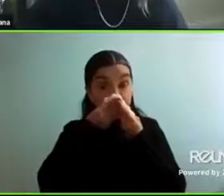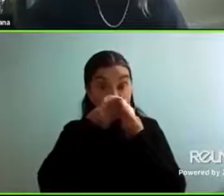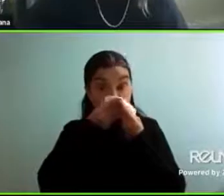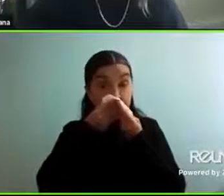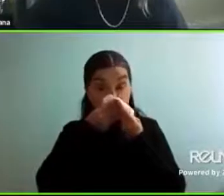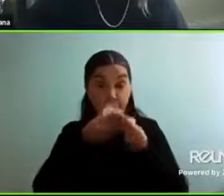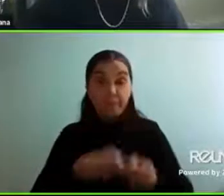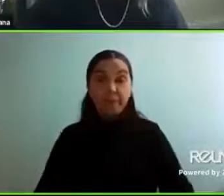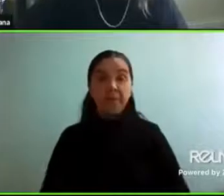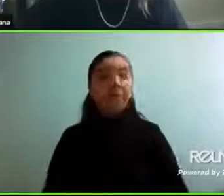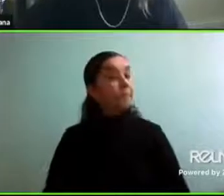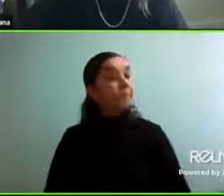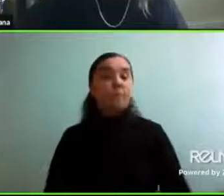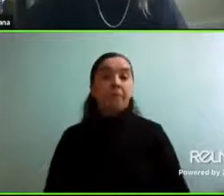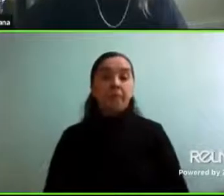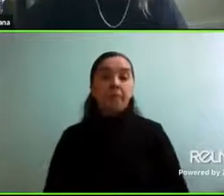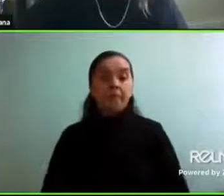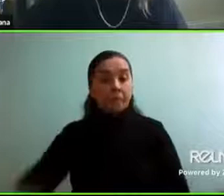Ya es cool.